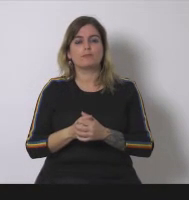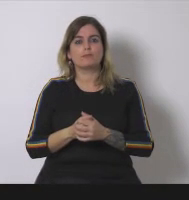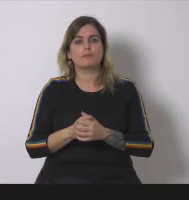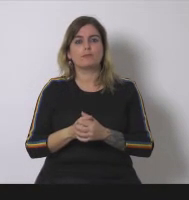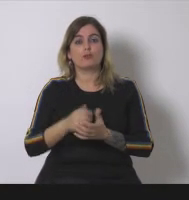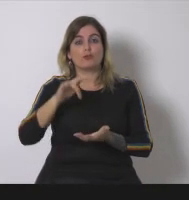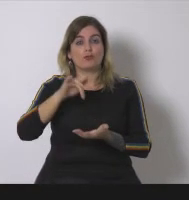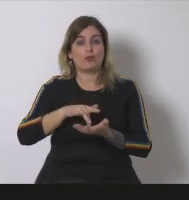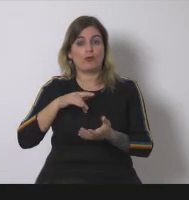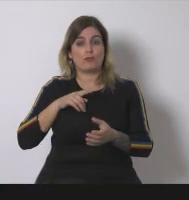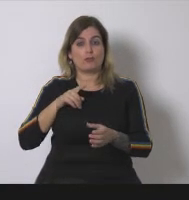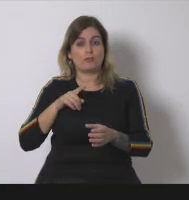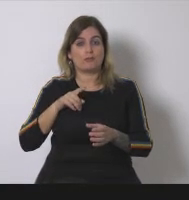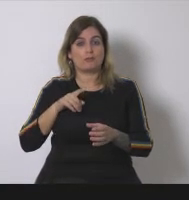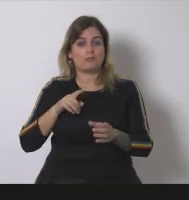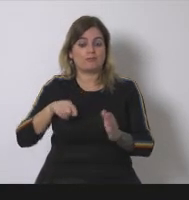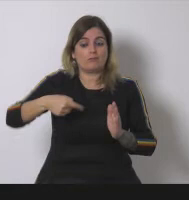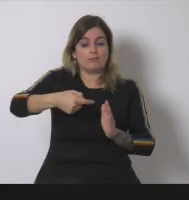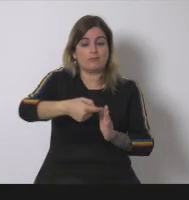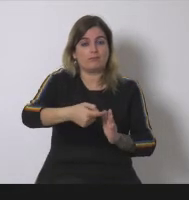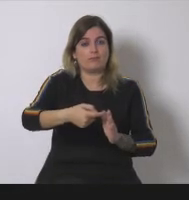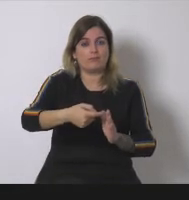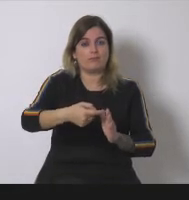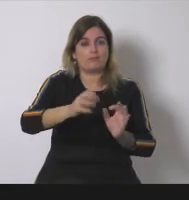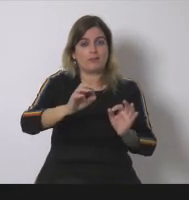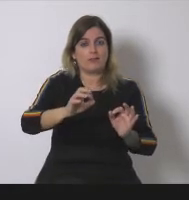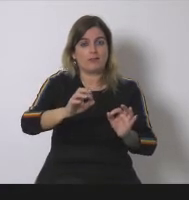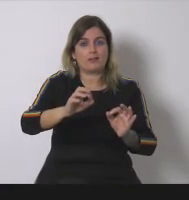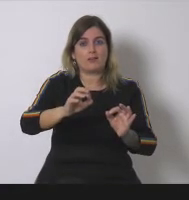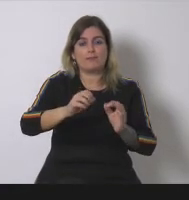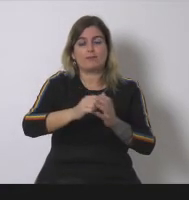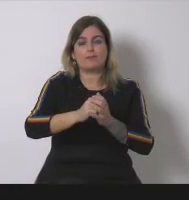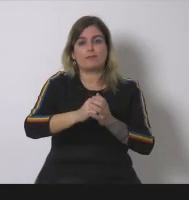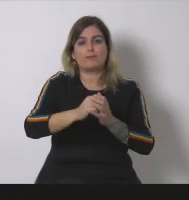o se ha apuntado la idea de la agrovoltaica